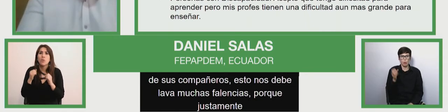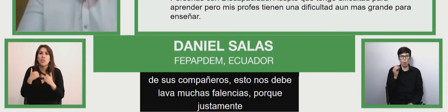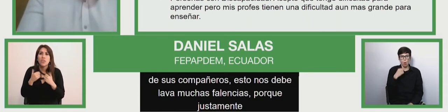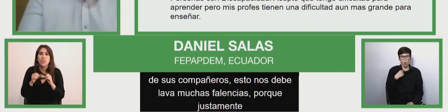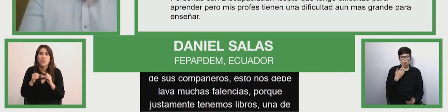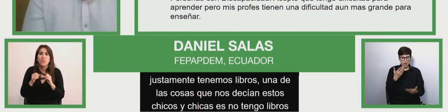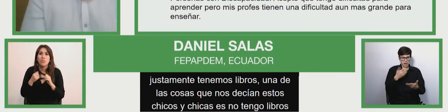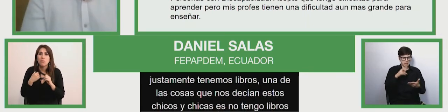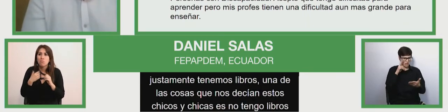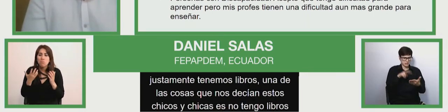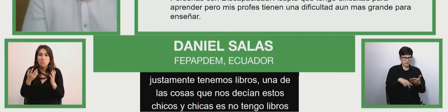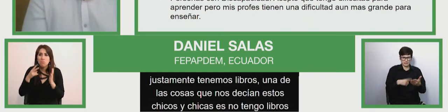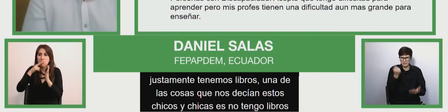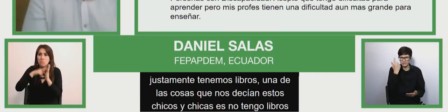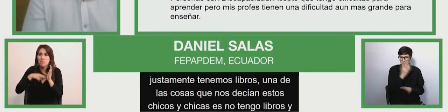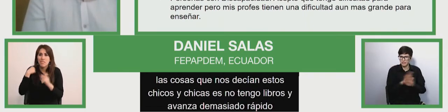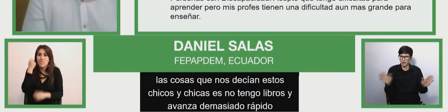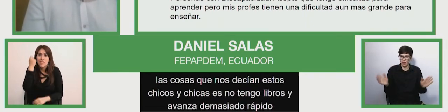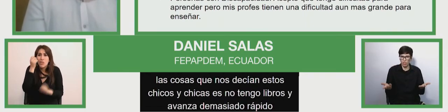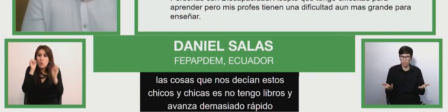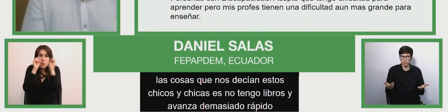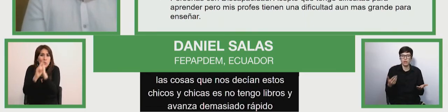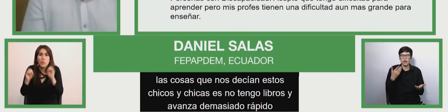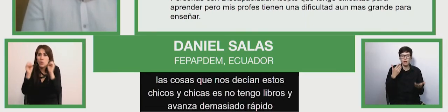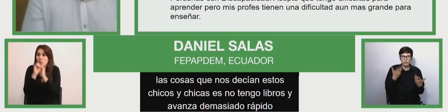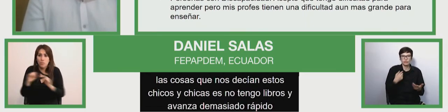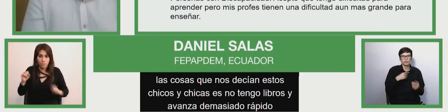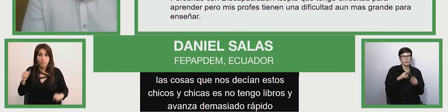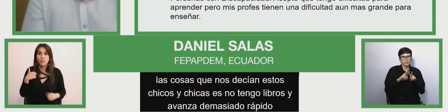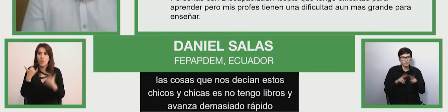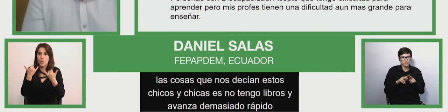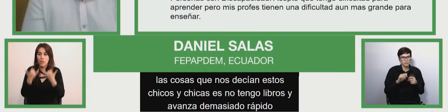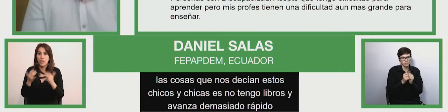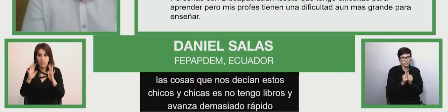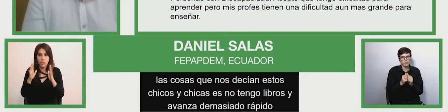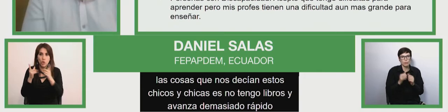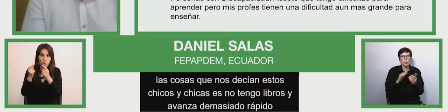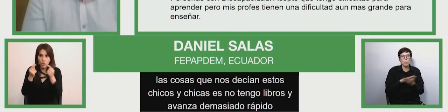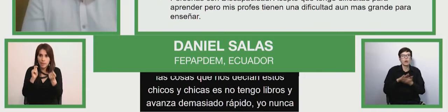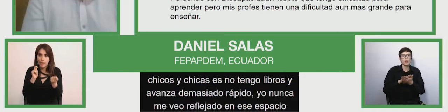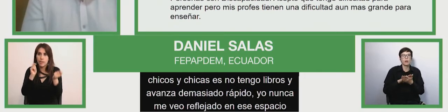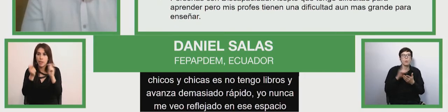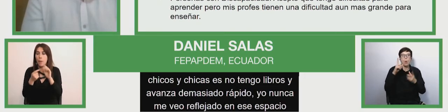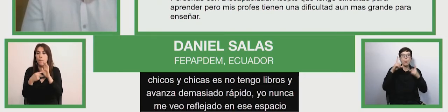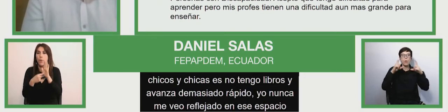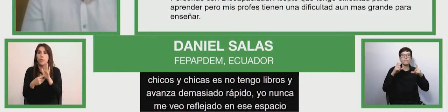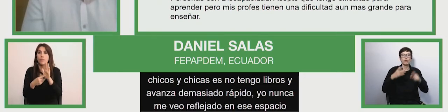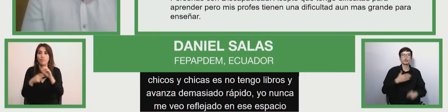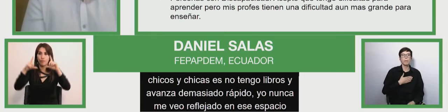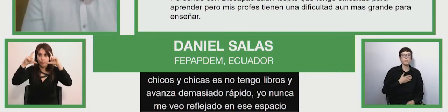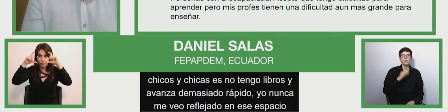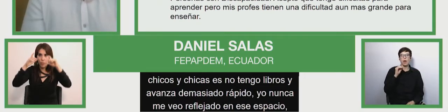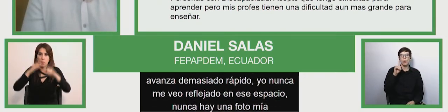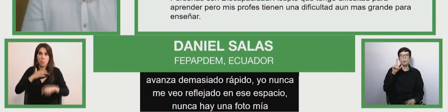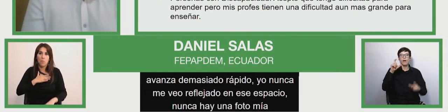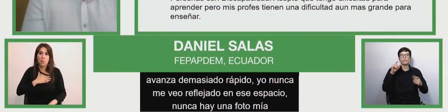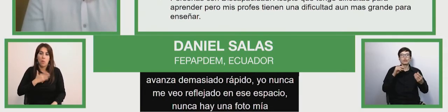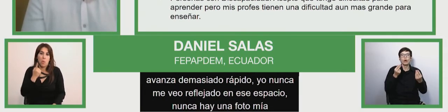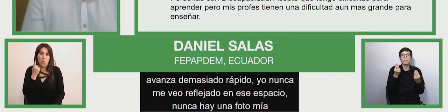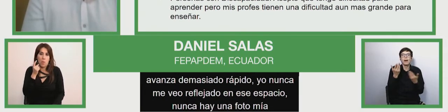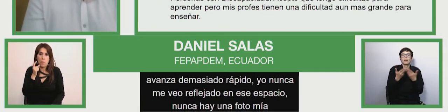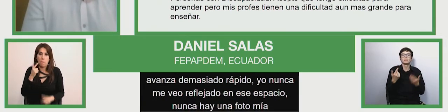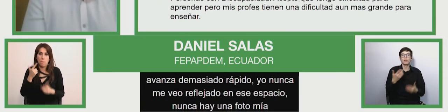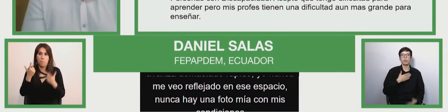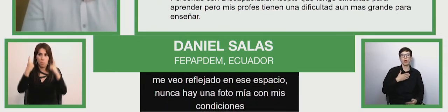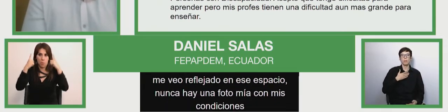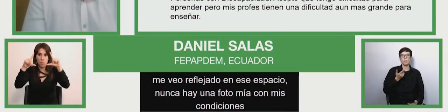reflejado en ese espacio del libro. Nunca hay una foto mía o de alguien en mis condiciones que sirva un poquito para hacerme parte